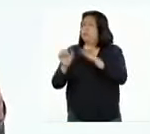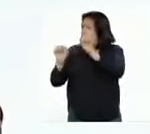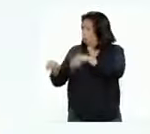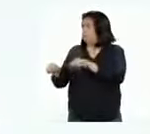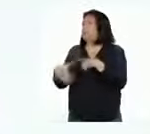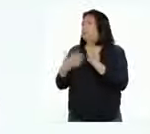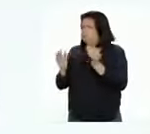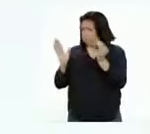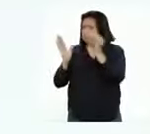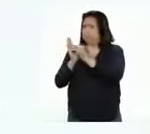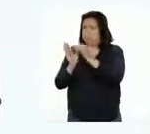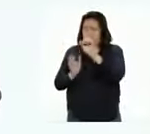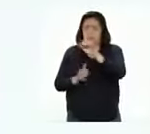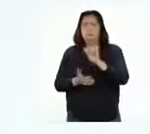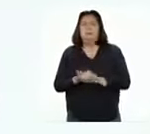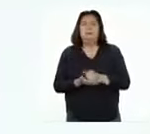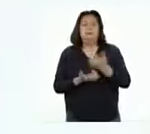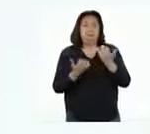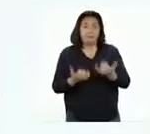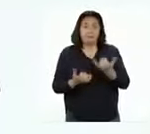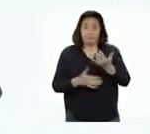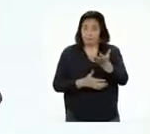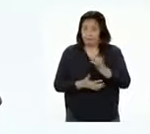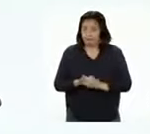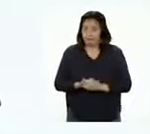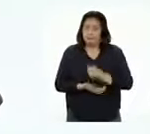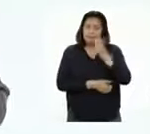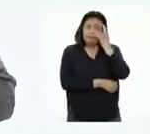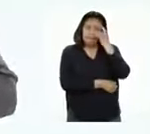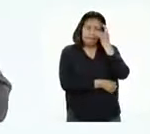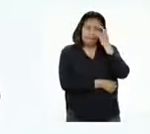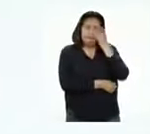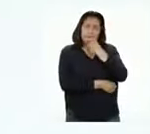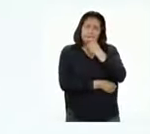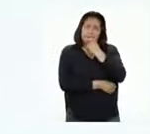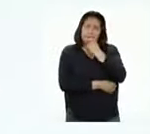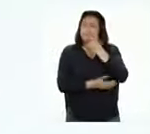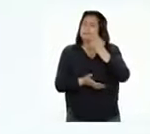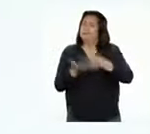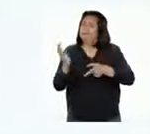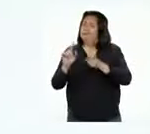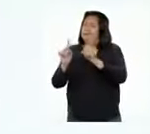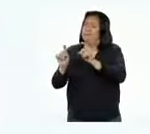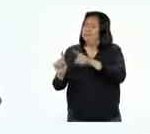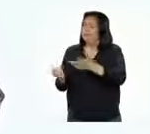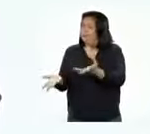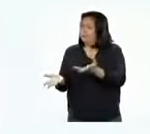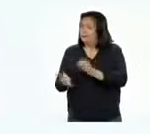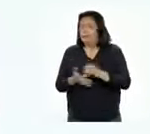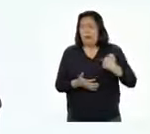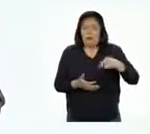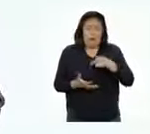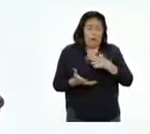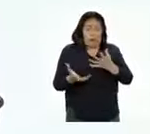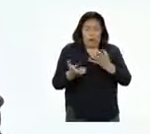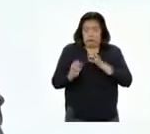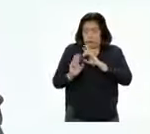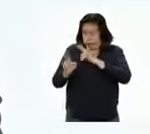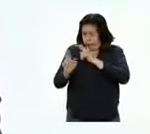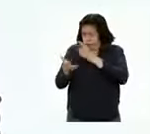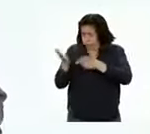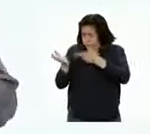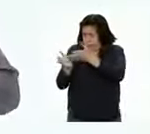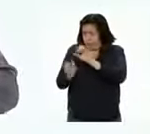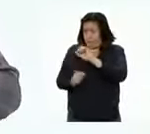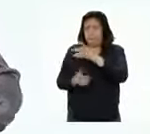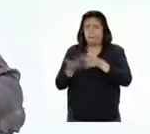supuesto. Ahora, en este caso, pensemos, ¿qué preguntas debemos hacer si queremos que la respuesta